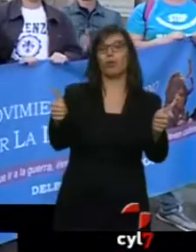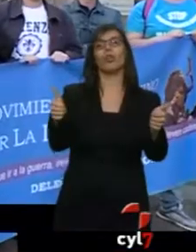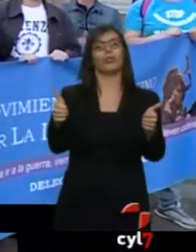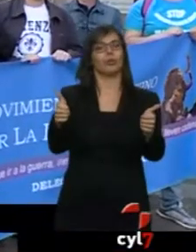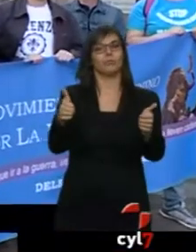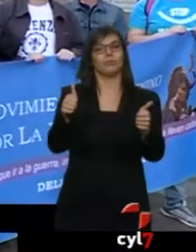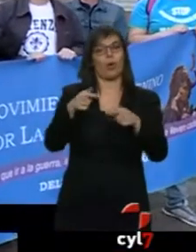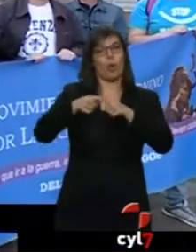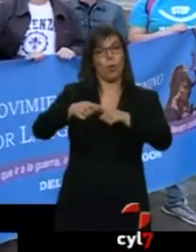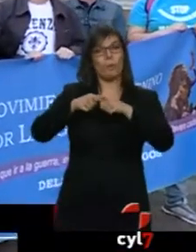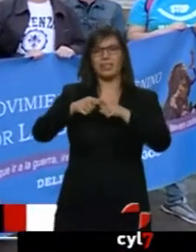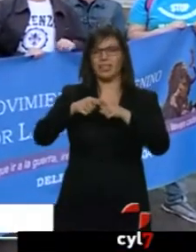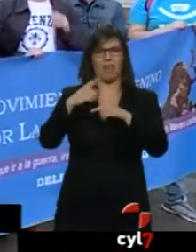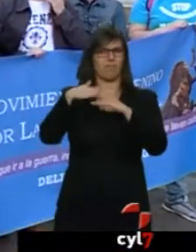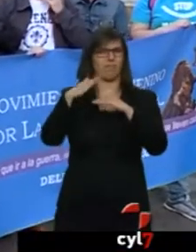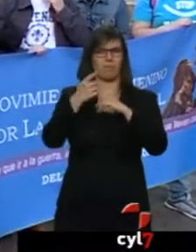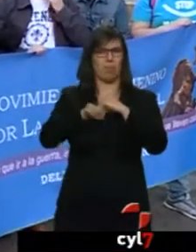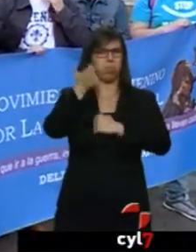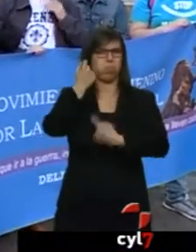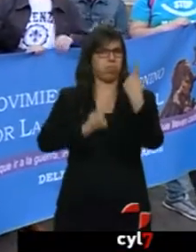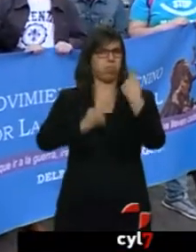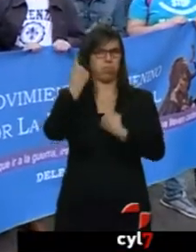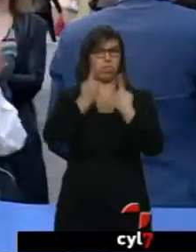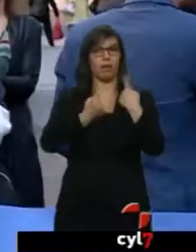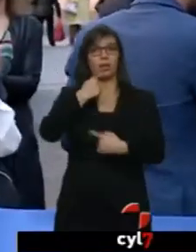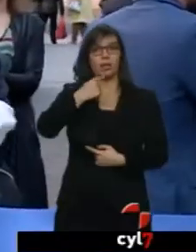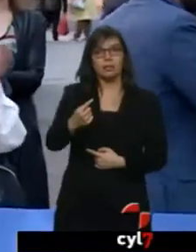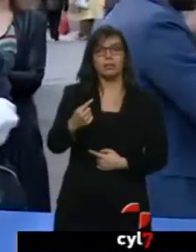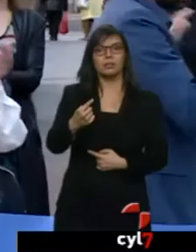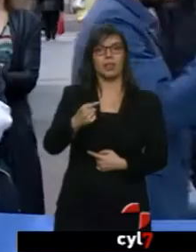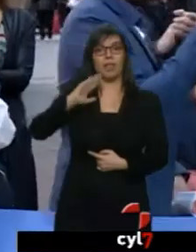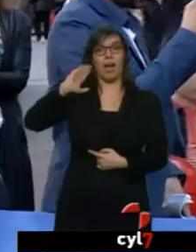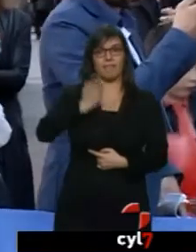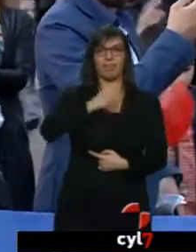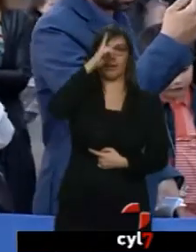compartida son minoría. Algo que aseguran no solo perjudica a los padres.